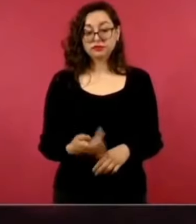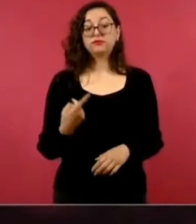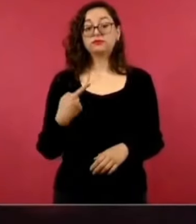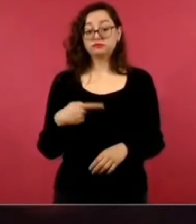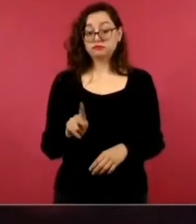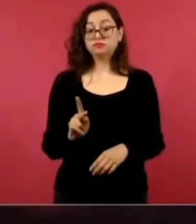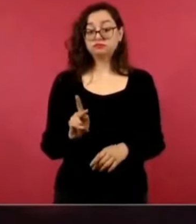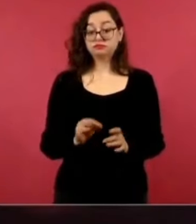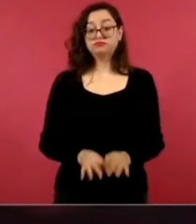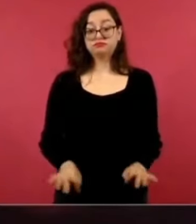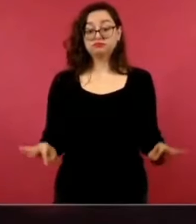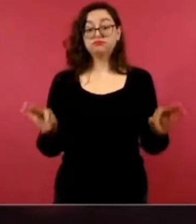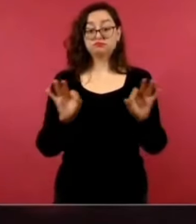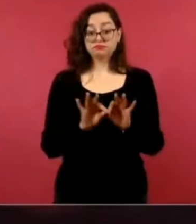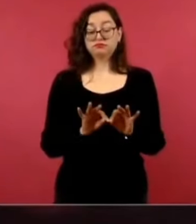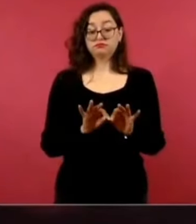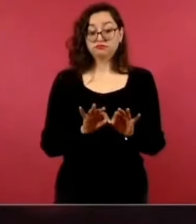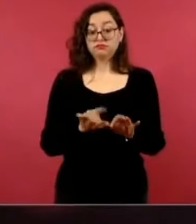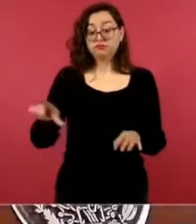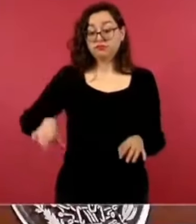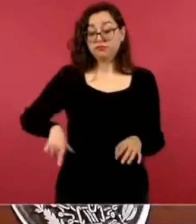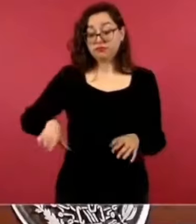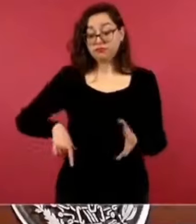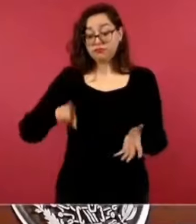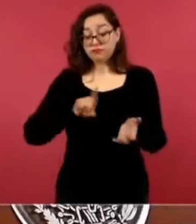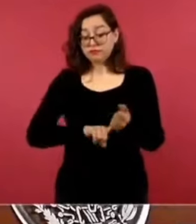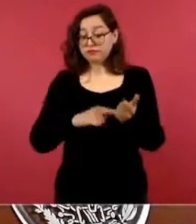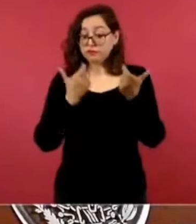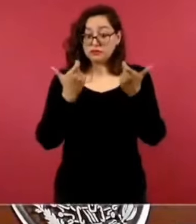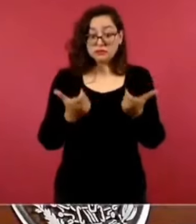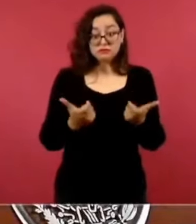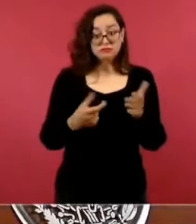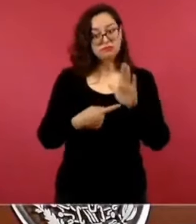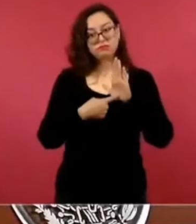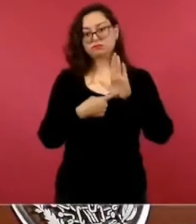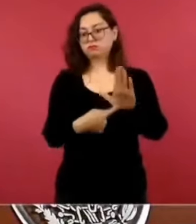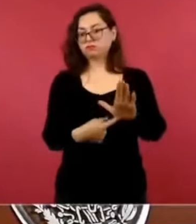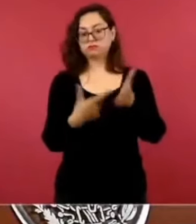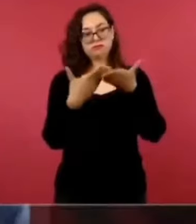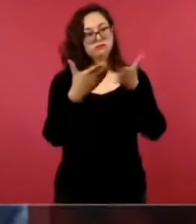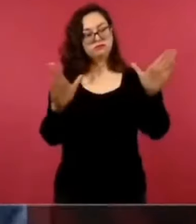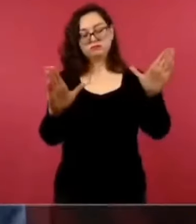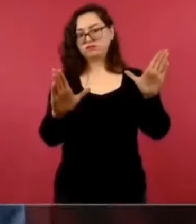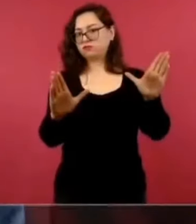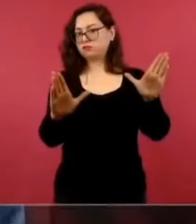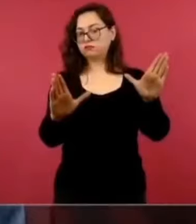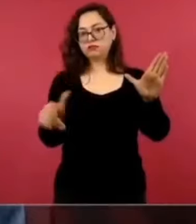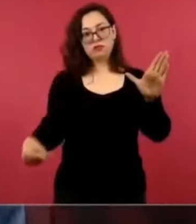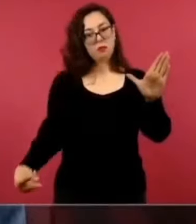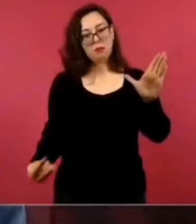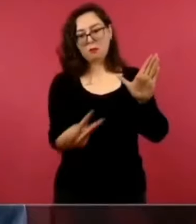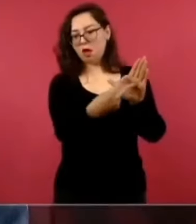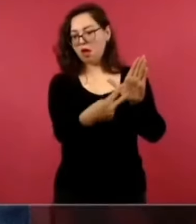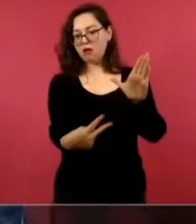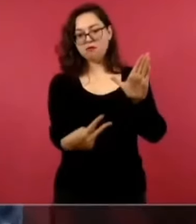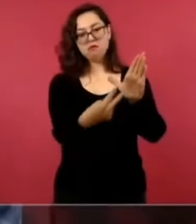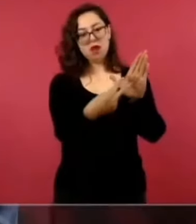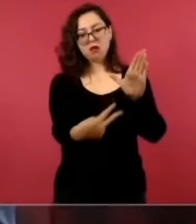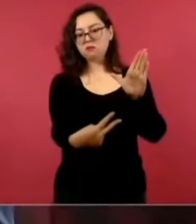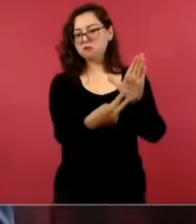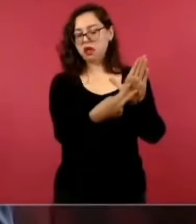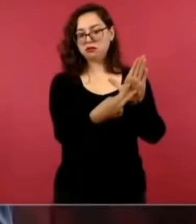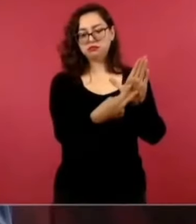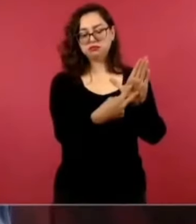purificar la vida pública y no vamos a estar hablando en abstracto, como ellos.